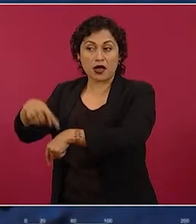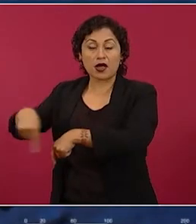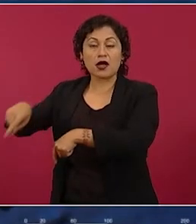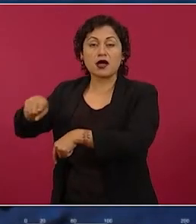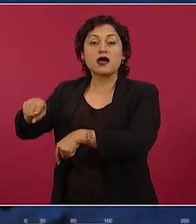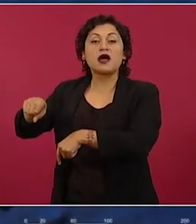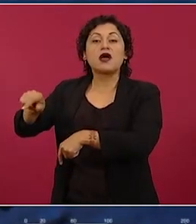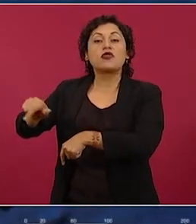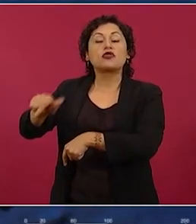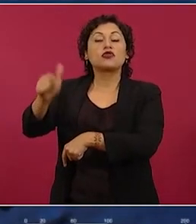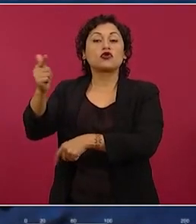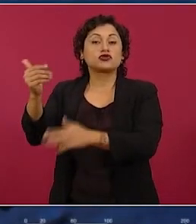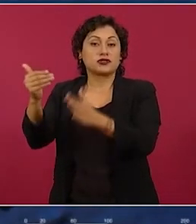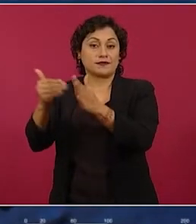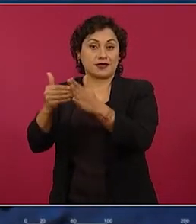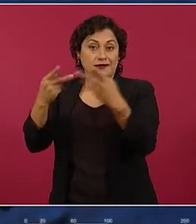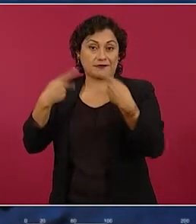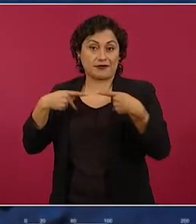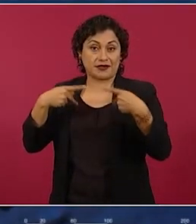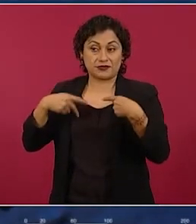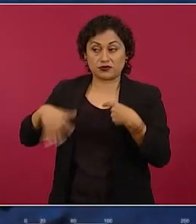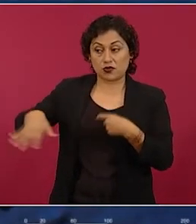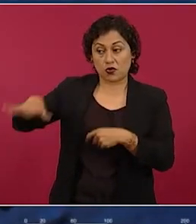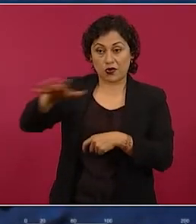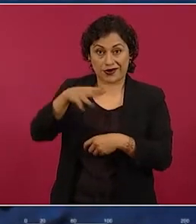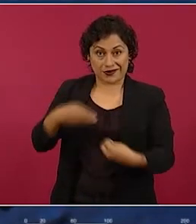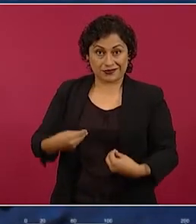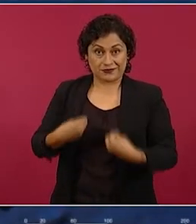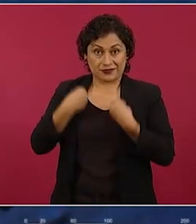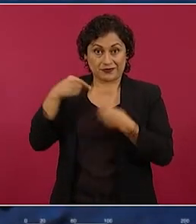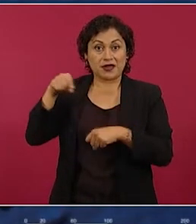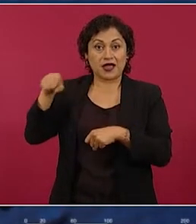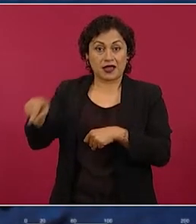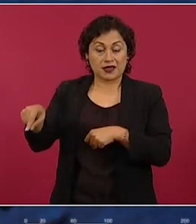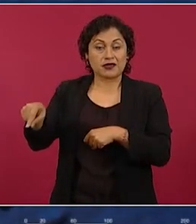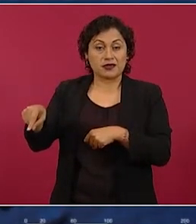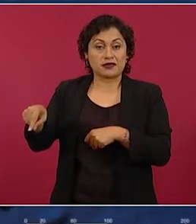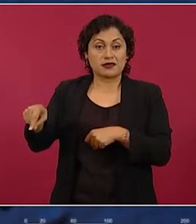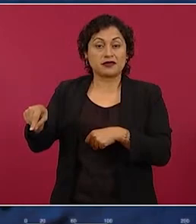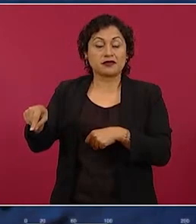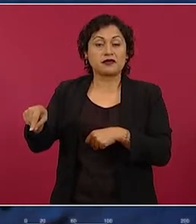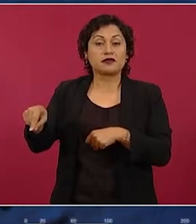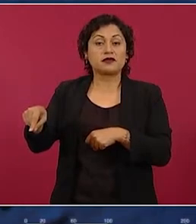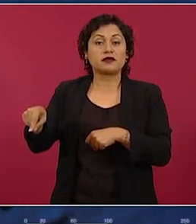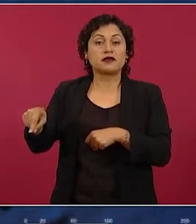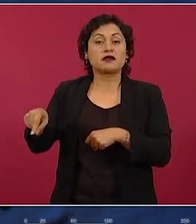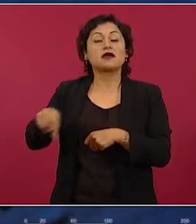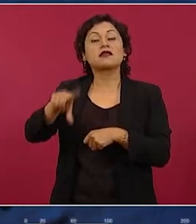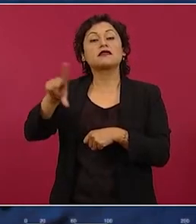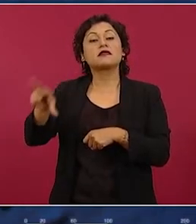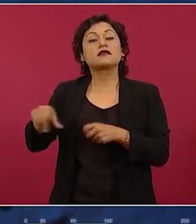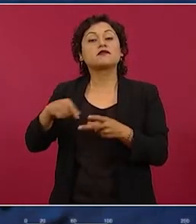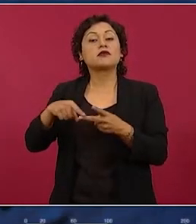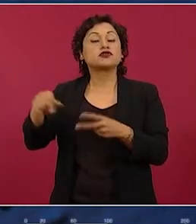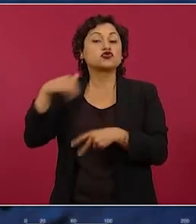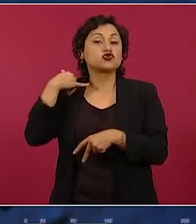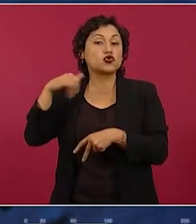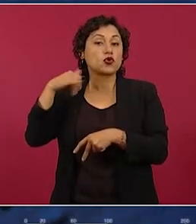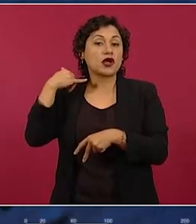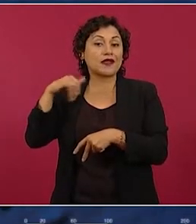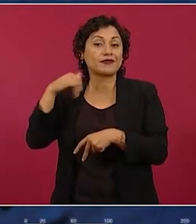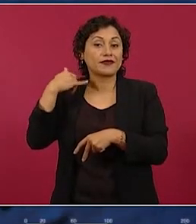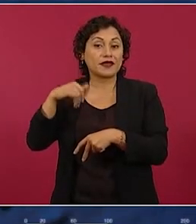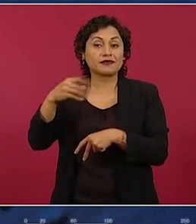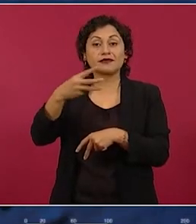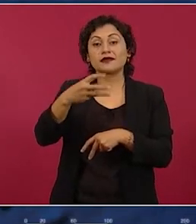12 mil habitantes, todo Quintana Roo, mientras Yucatán llegó a tener en el mismo tiempo 300